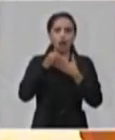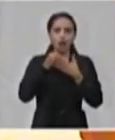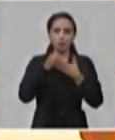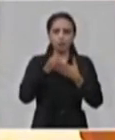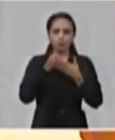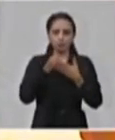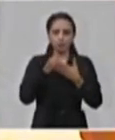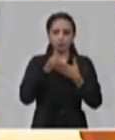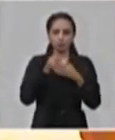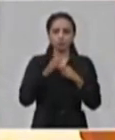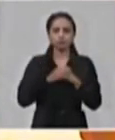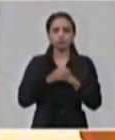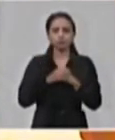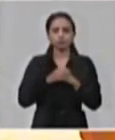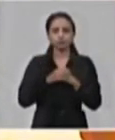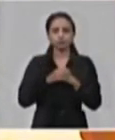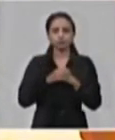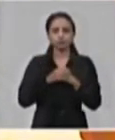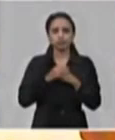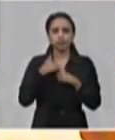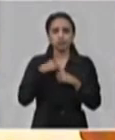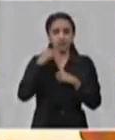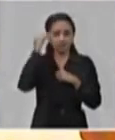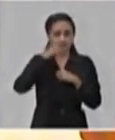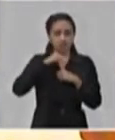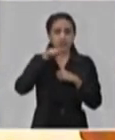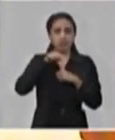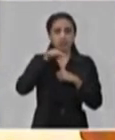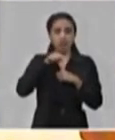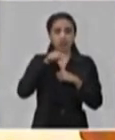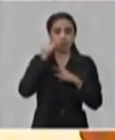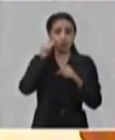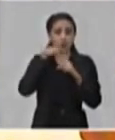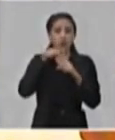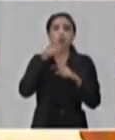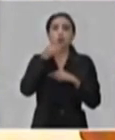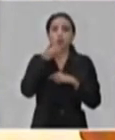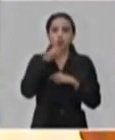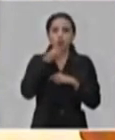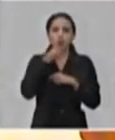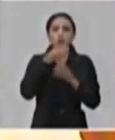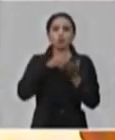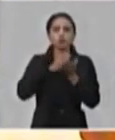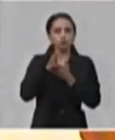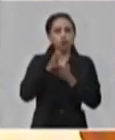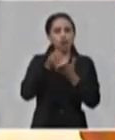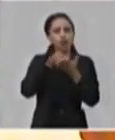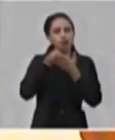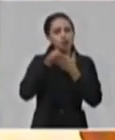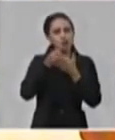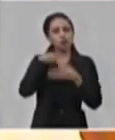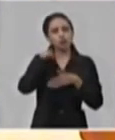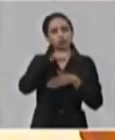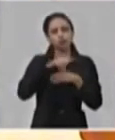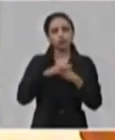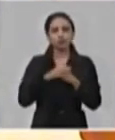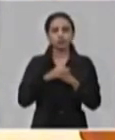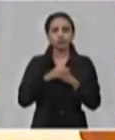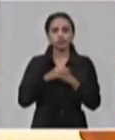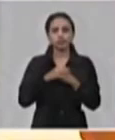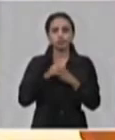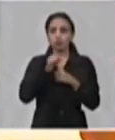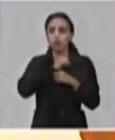y la convicción de que en este propósito podemos seguir contando con ustedes. No quiero